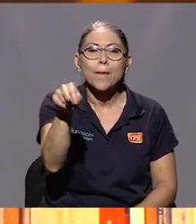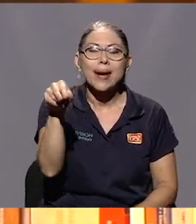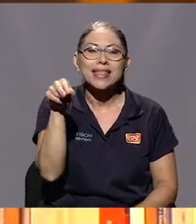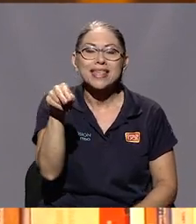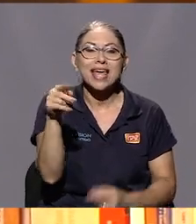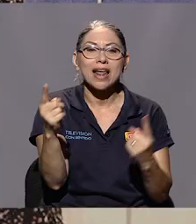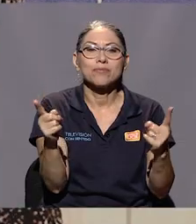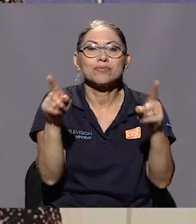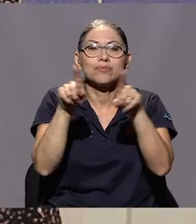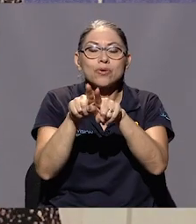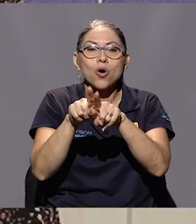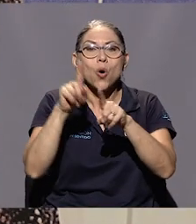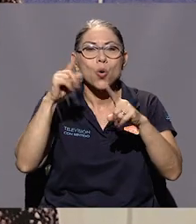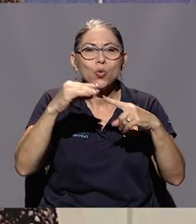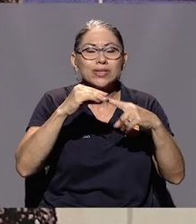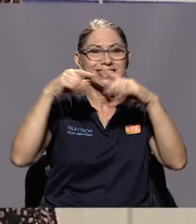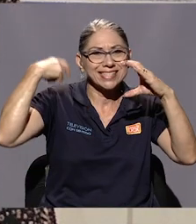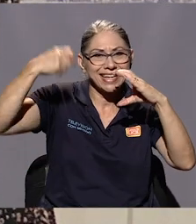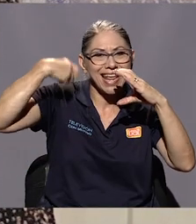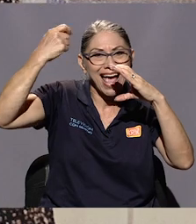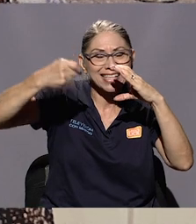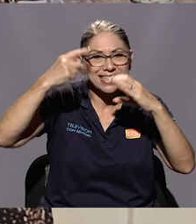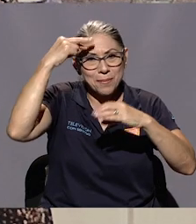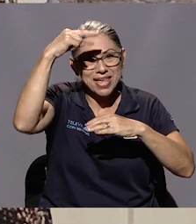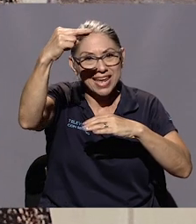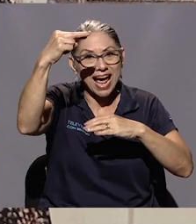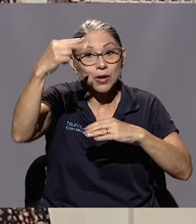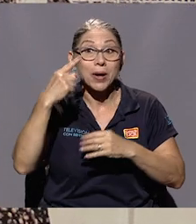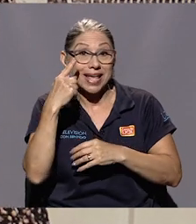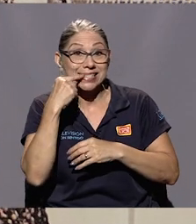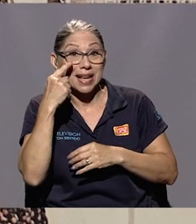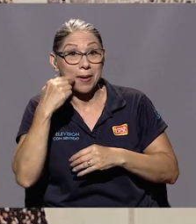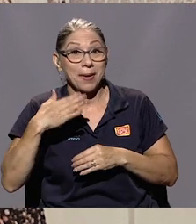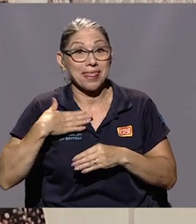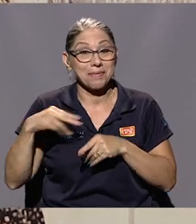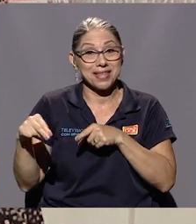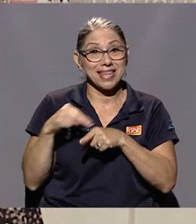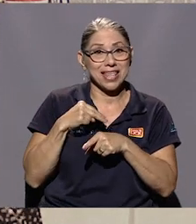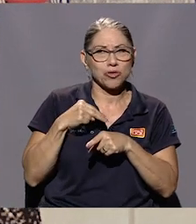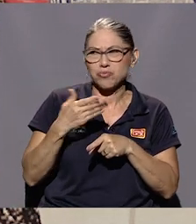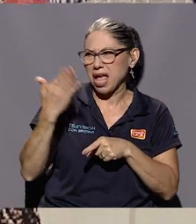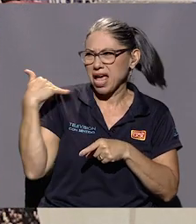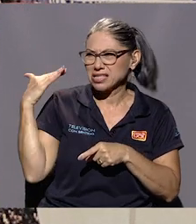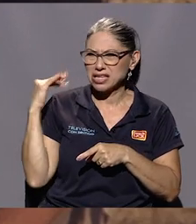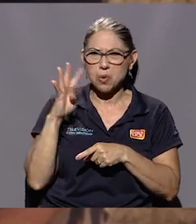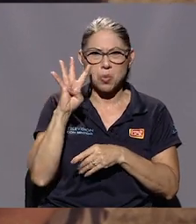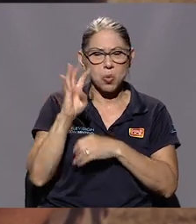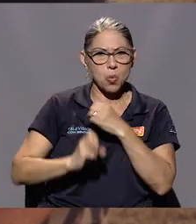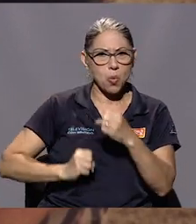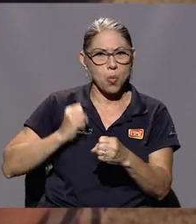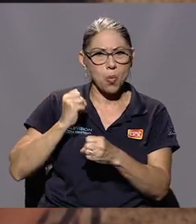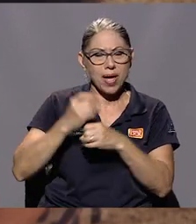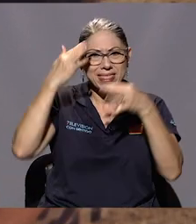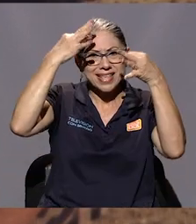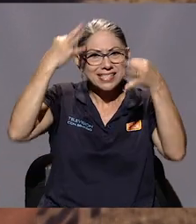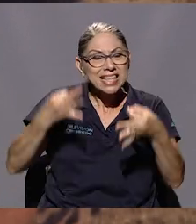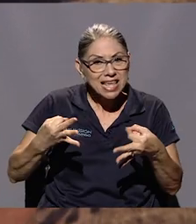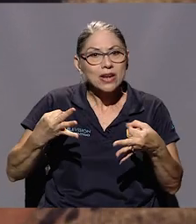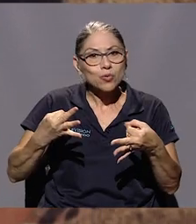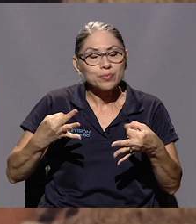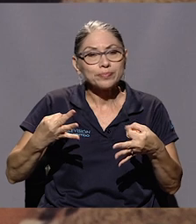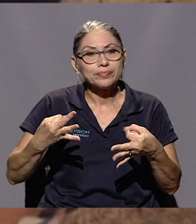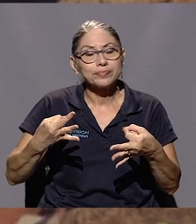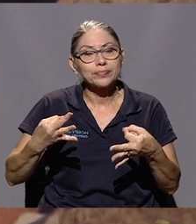compañera de un cineasta mexicano que es el papá del nieto. Y decidieron hace como tres o cuatro años